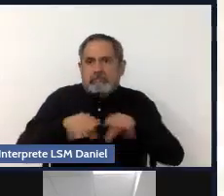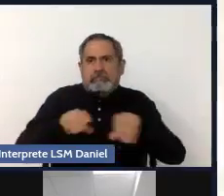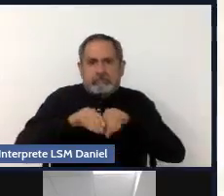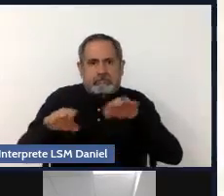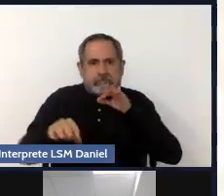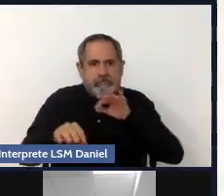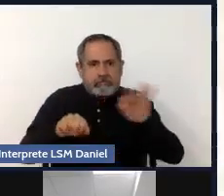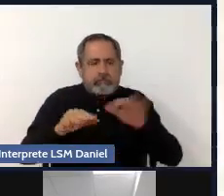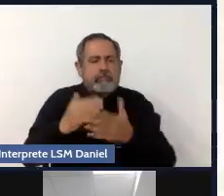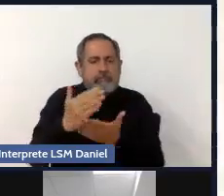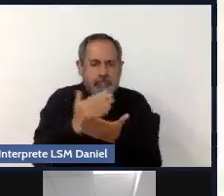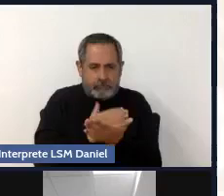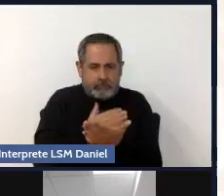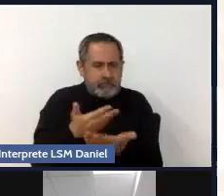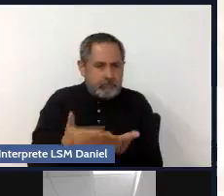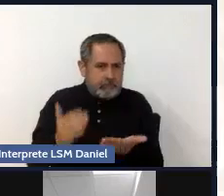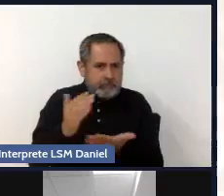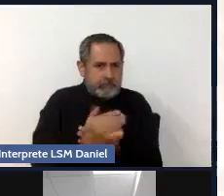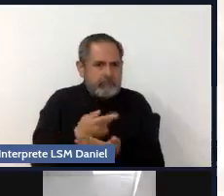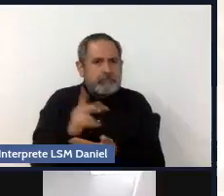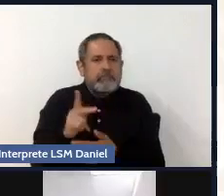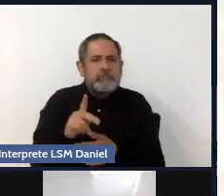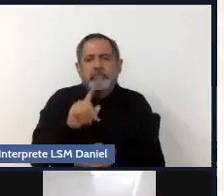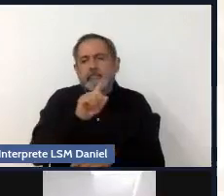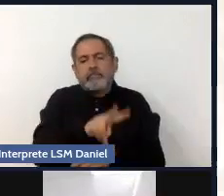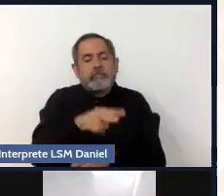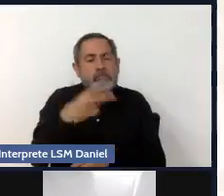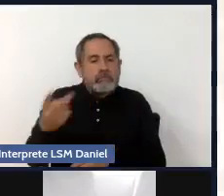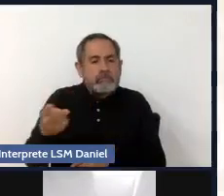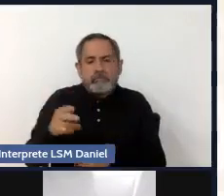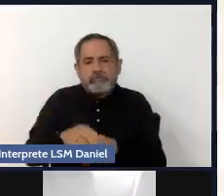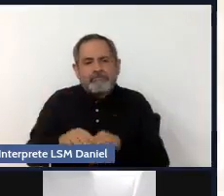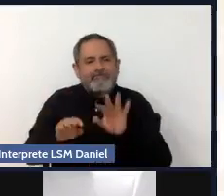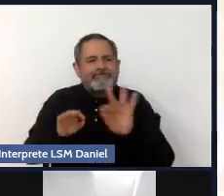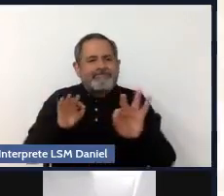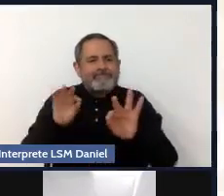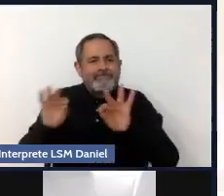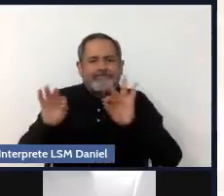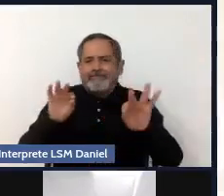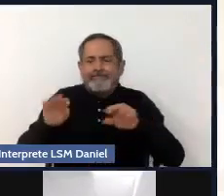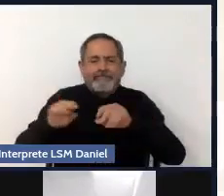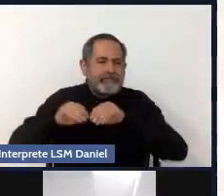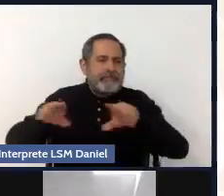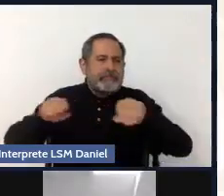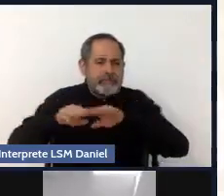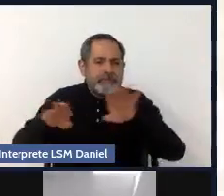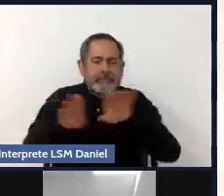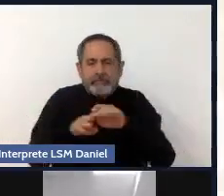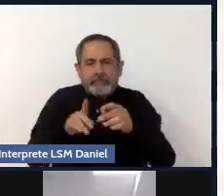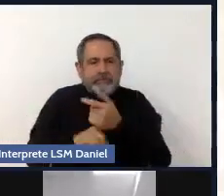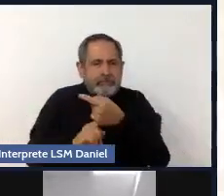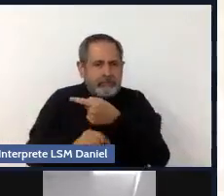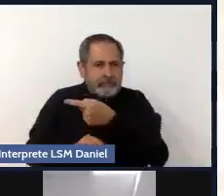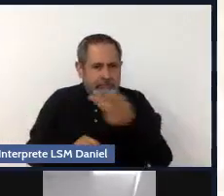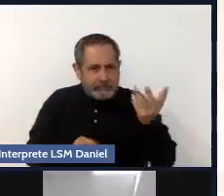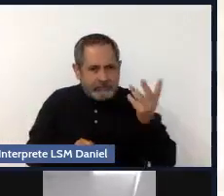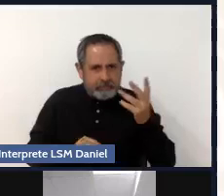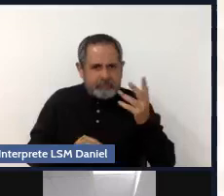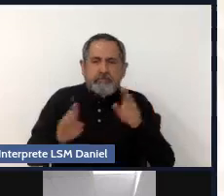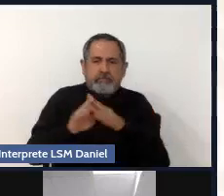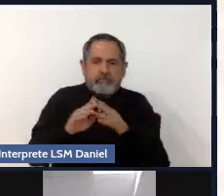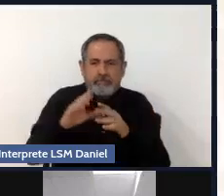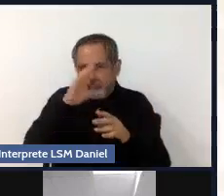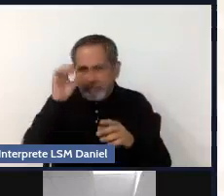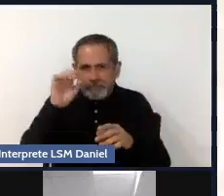más restringidos, pero se dan sus, no, sus mañas, como dicen, ¿no? Para mostrar este tipo de imágenes